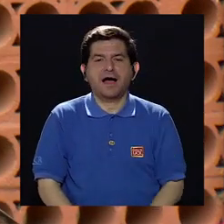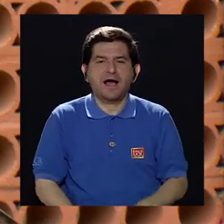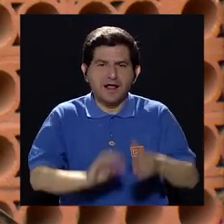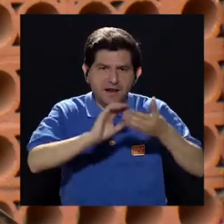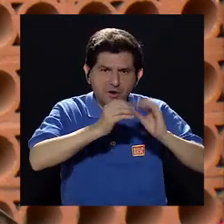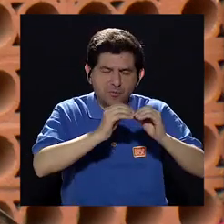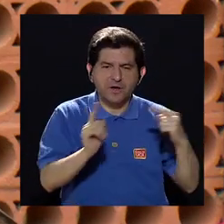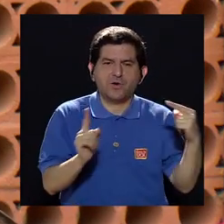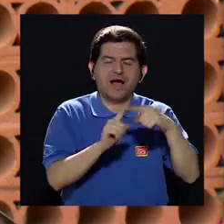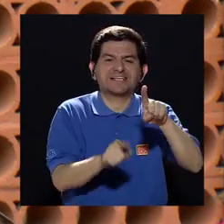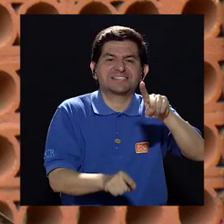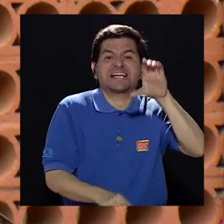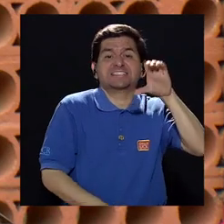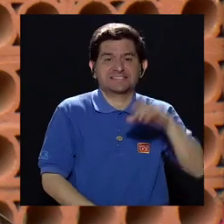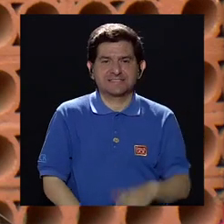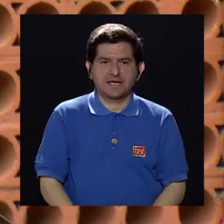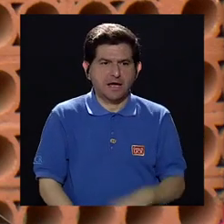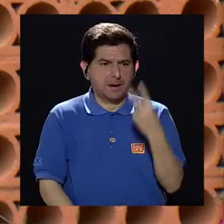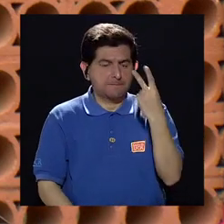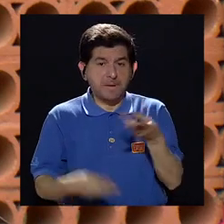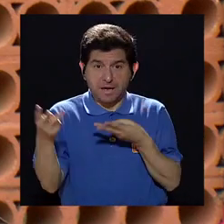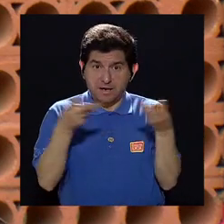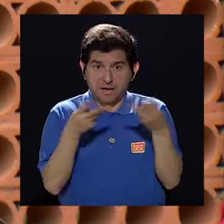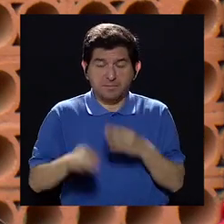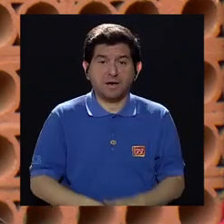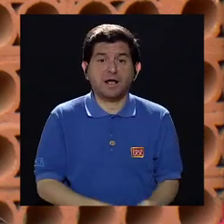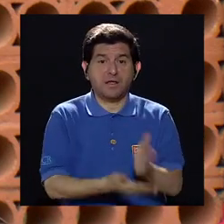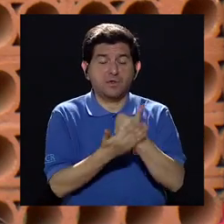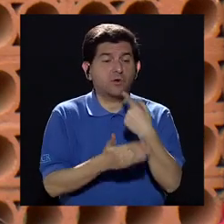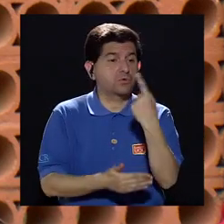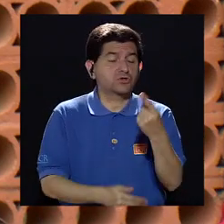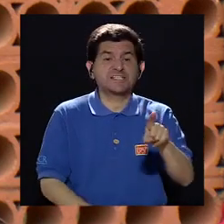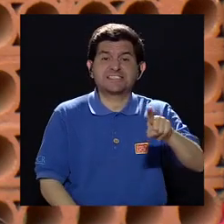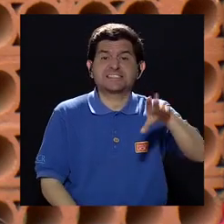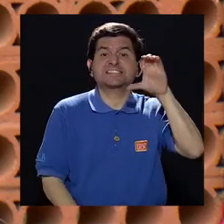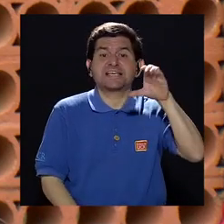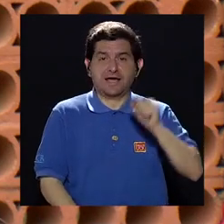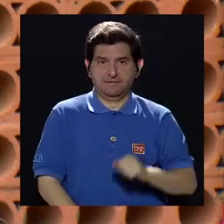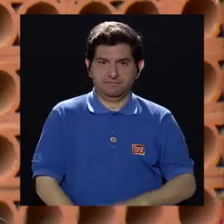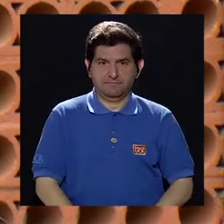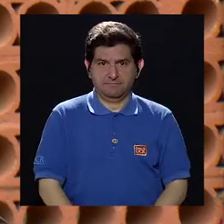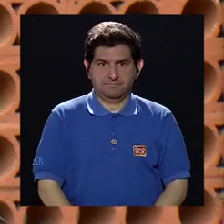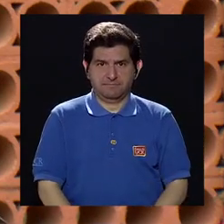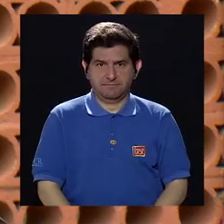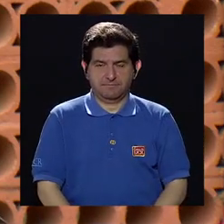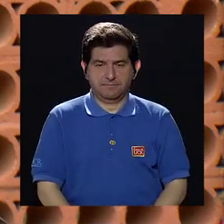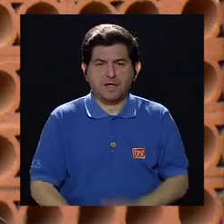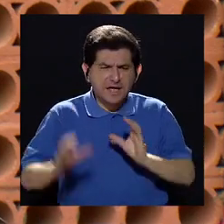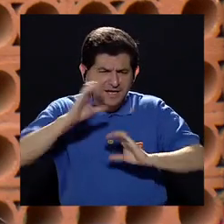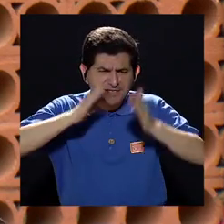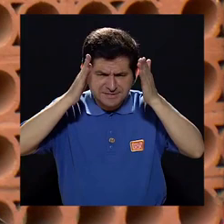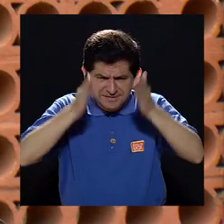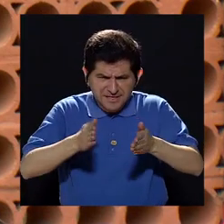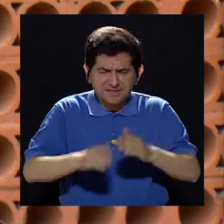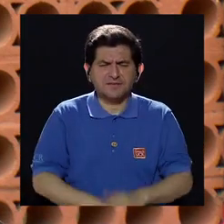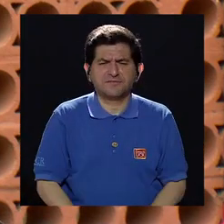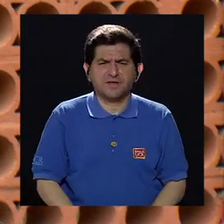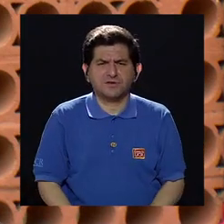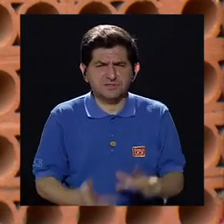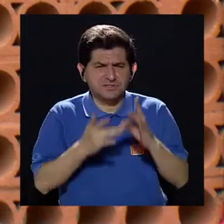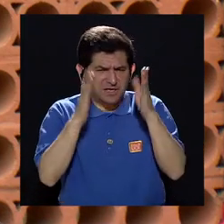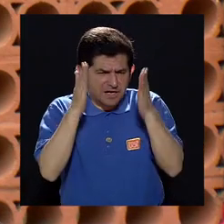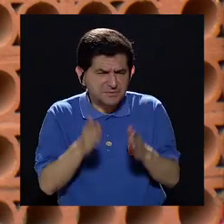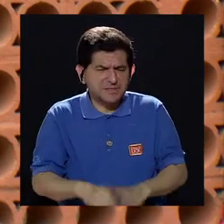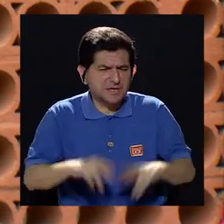de protección solar hasta el 100, por eso todavía vemos en el mercado unos que dicen 100. Los científicos y los